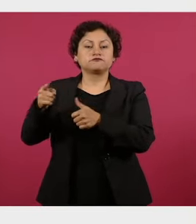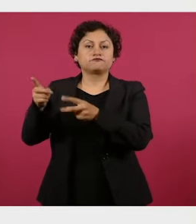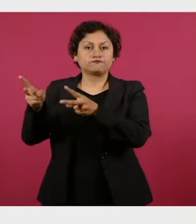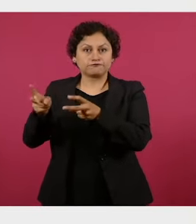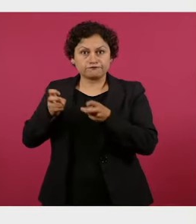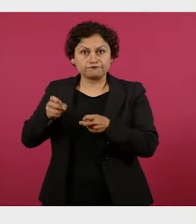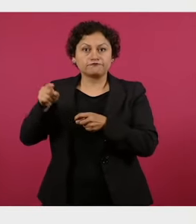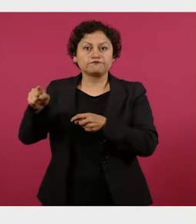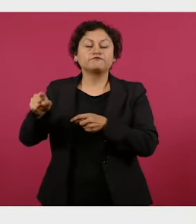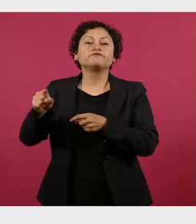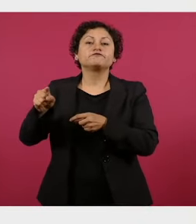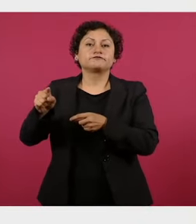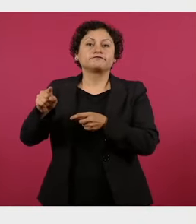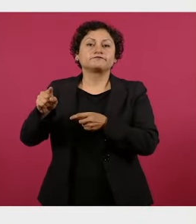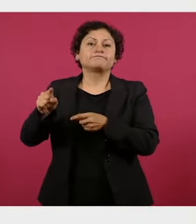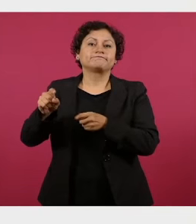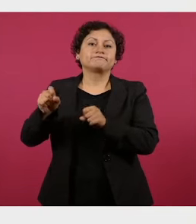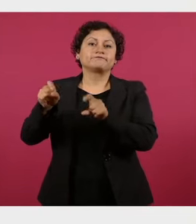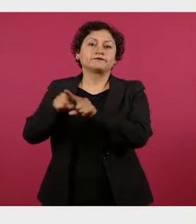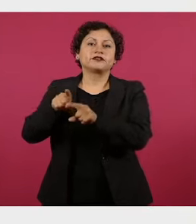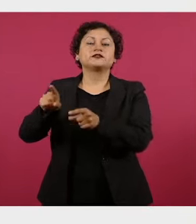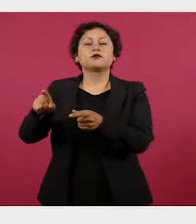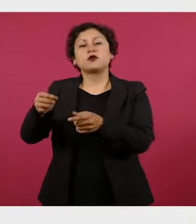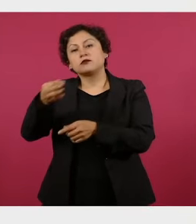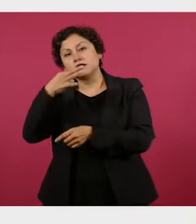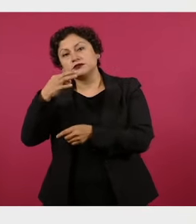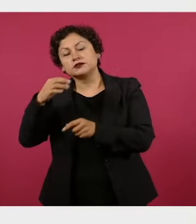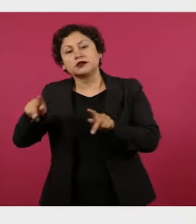origen delictivo y tráfico ilegal de estupefacientes.